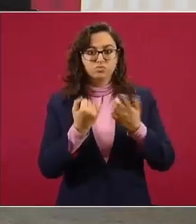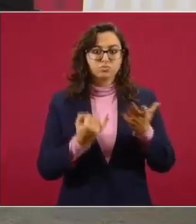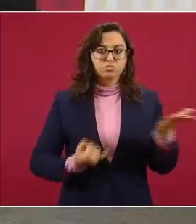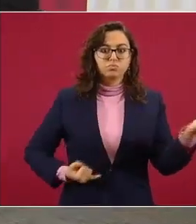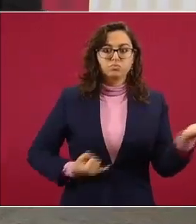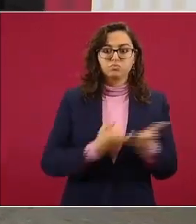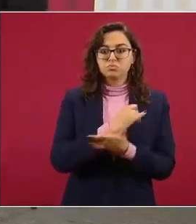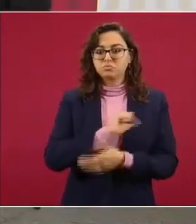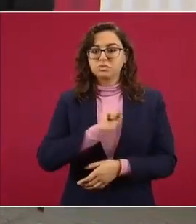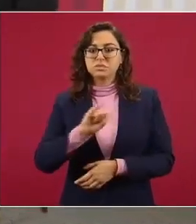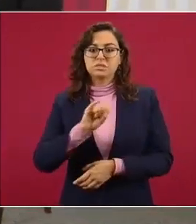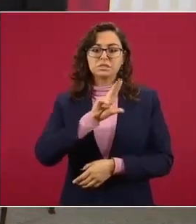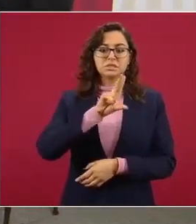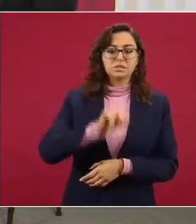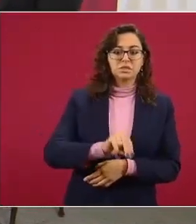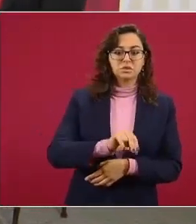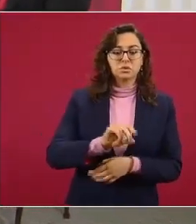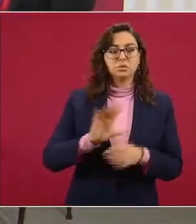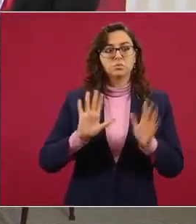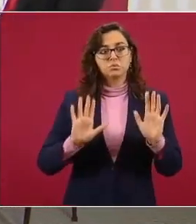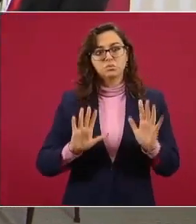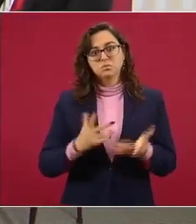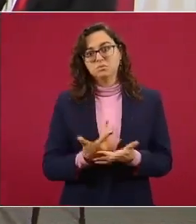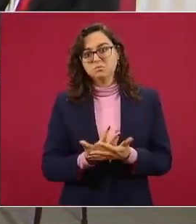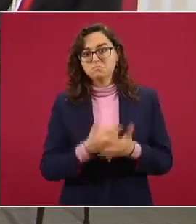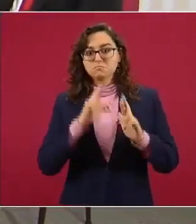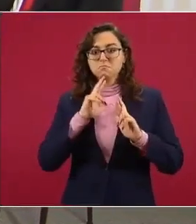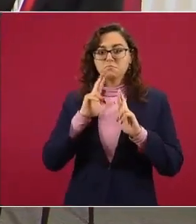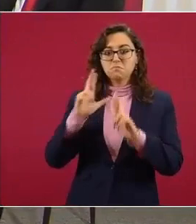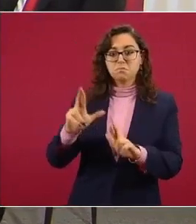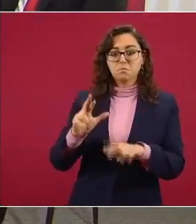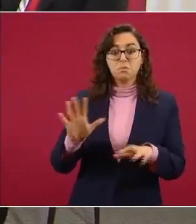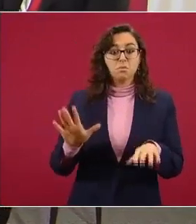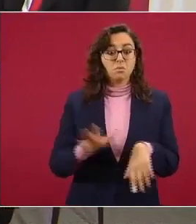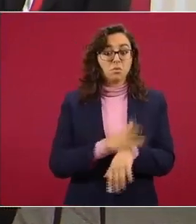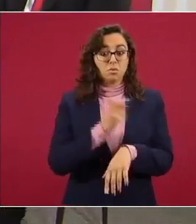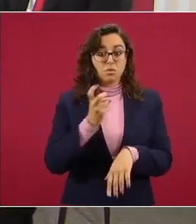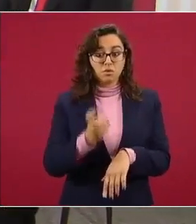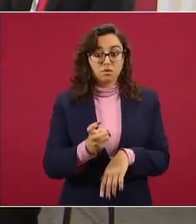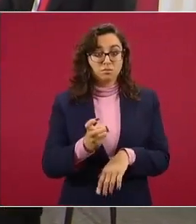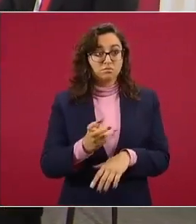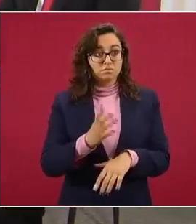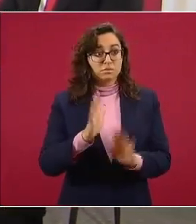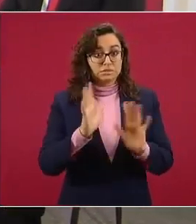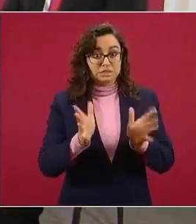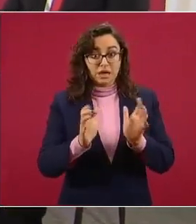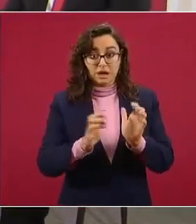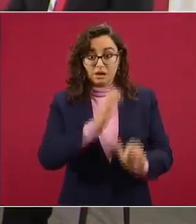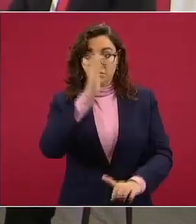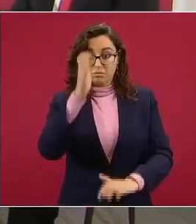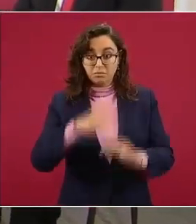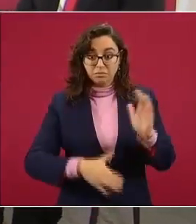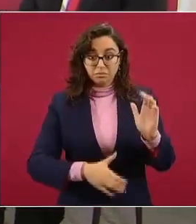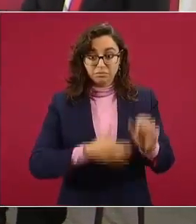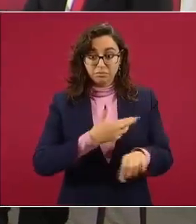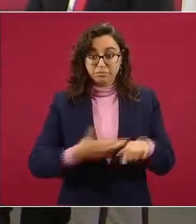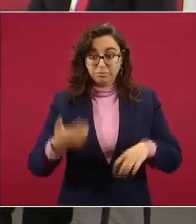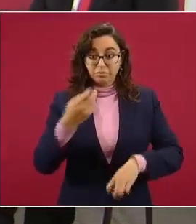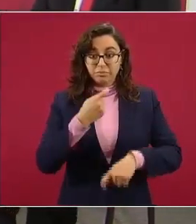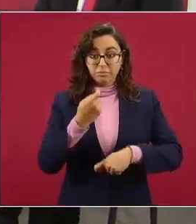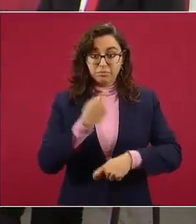porque todavía no concluye este trámite.